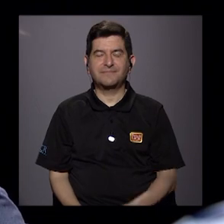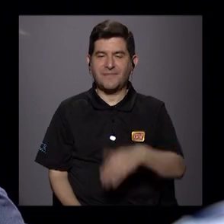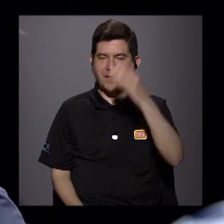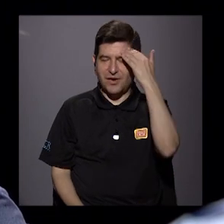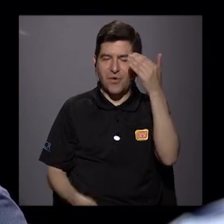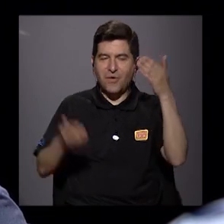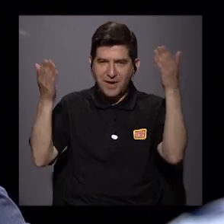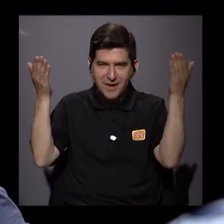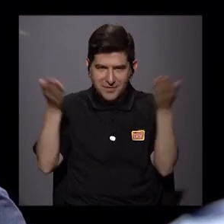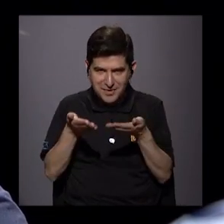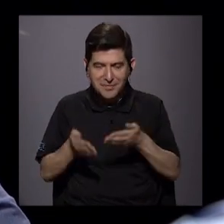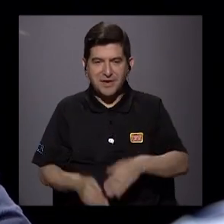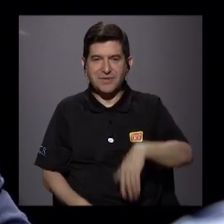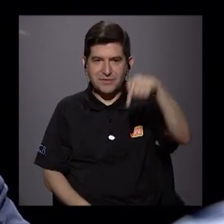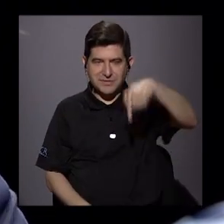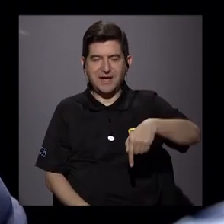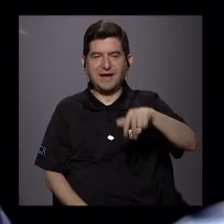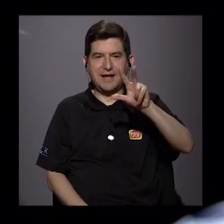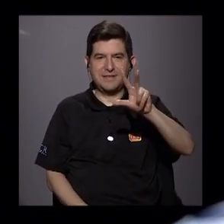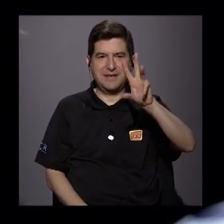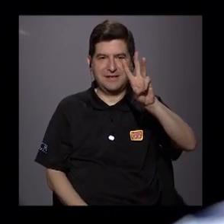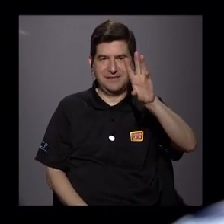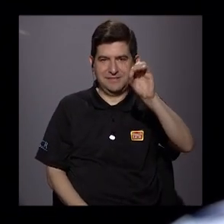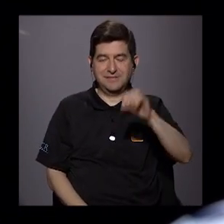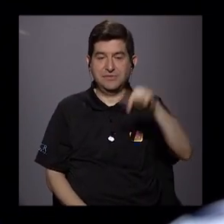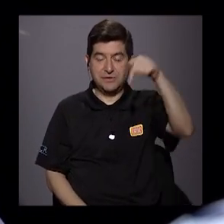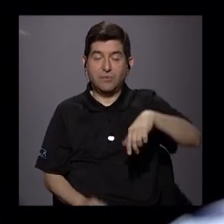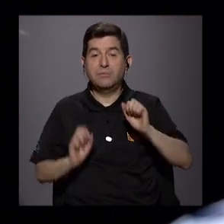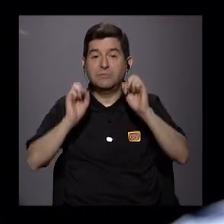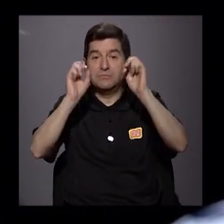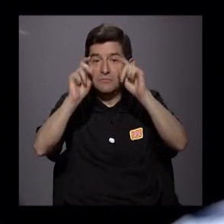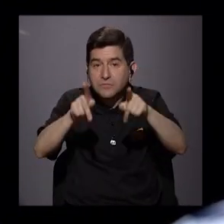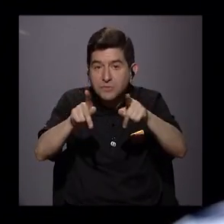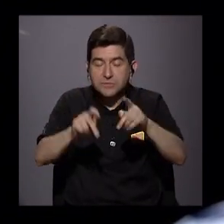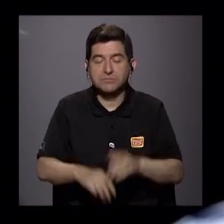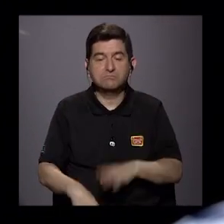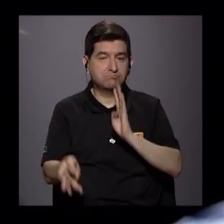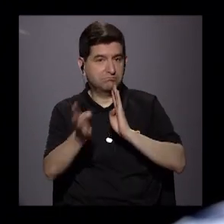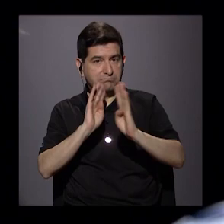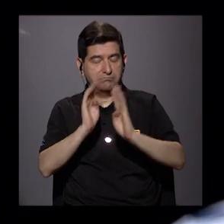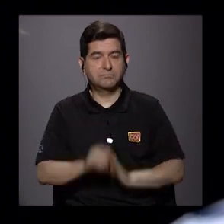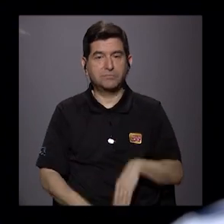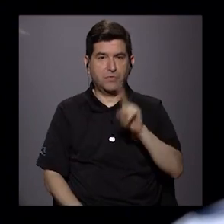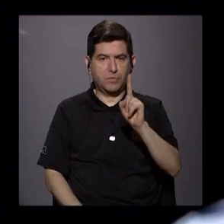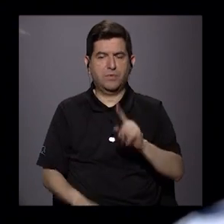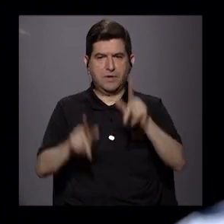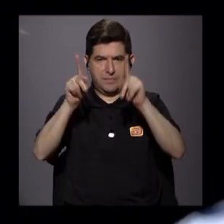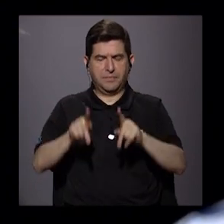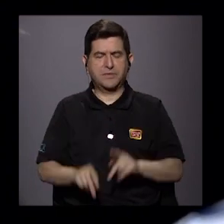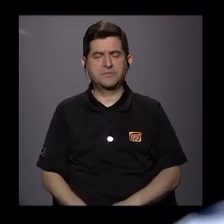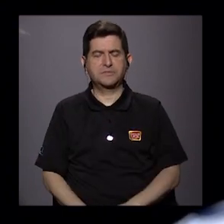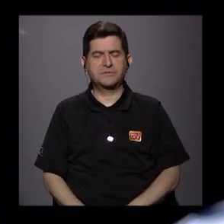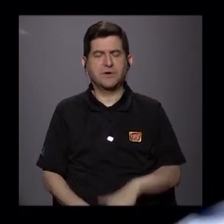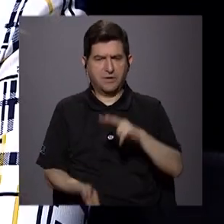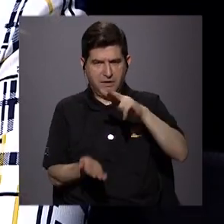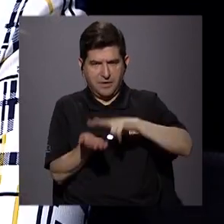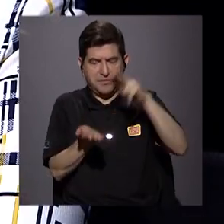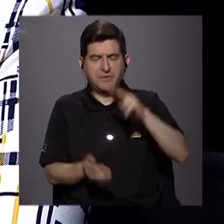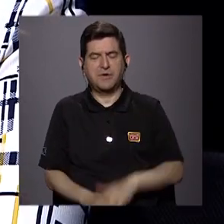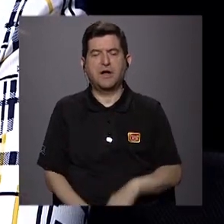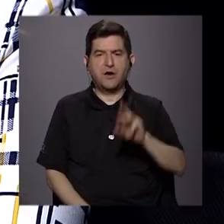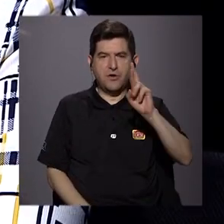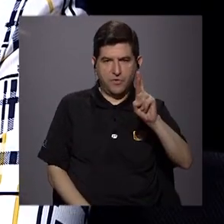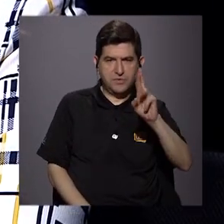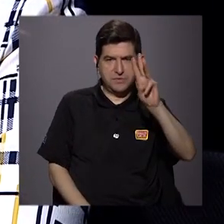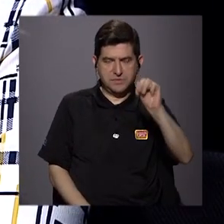Hola, bienvenidos y bienvenidas. Estamos acá en 360 y hoy tenemos la oportunidad de conversar con una voz autorizada, Roxana Morales,